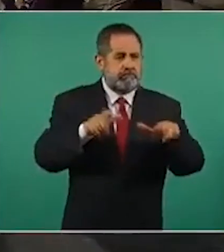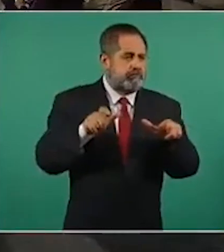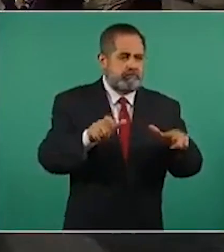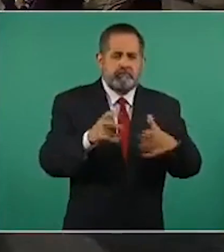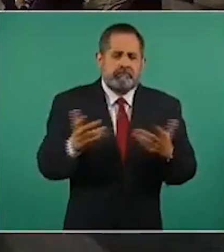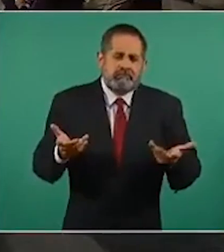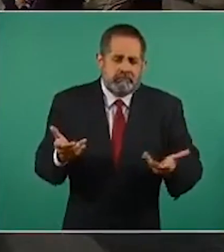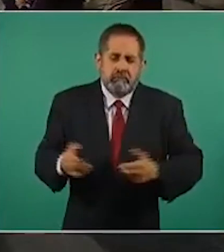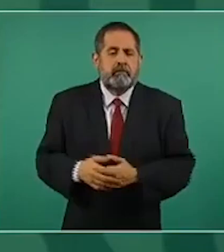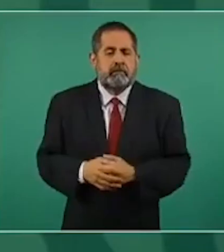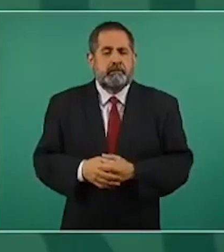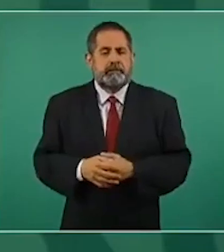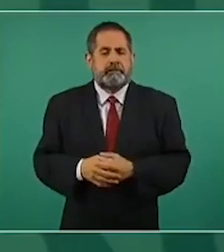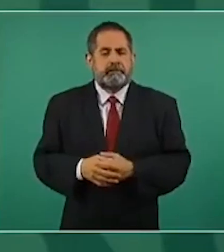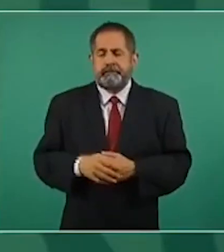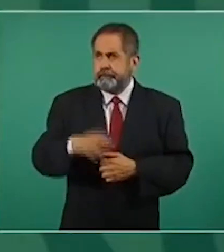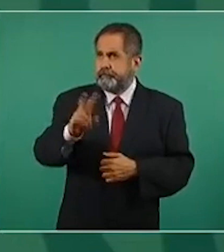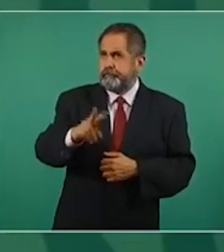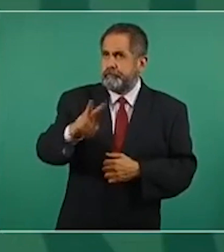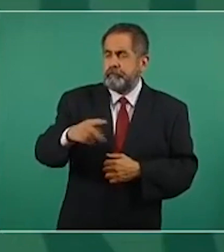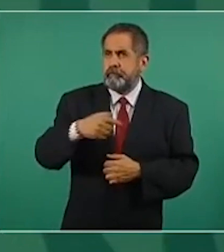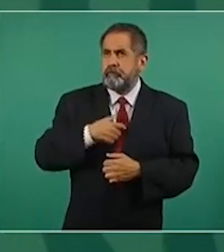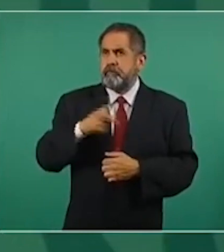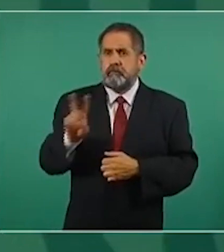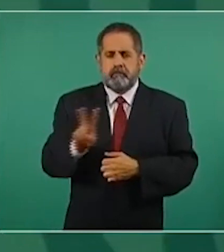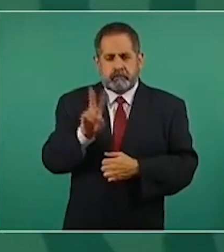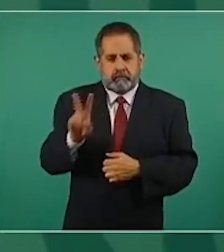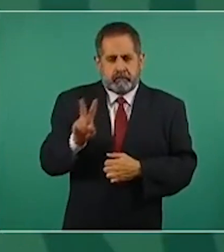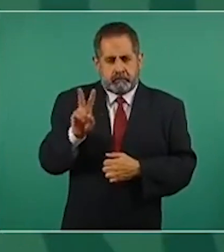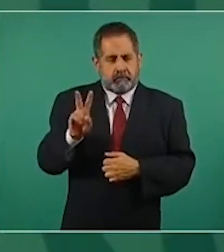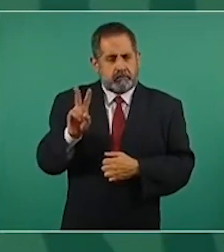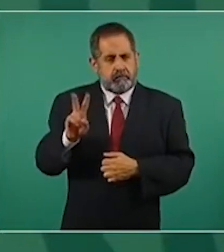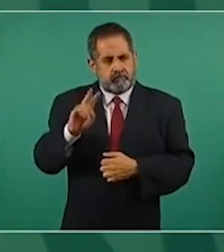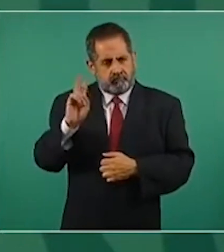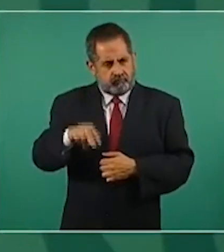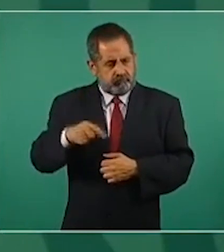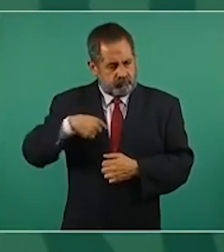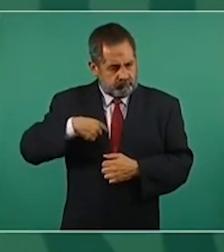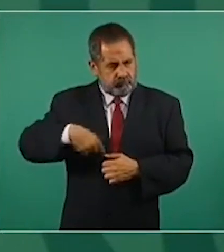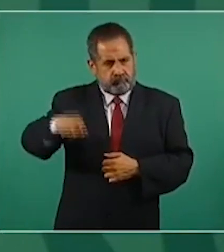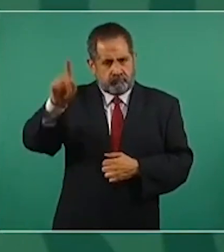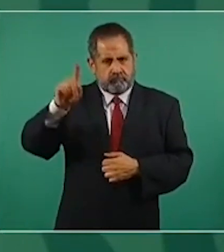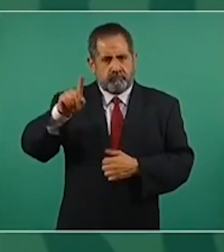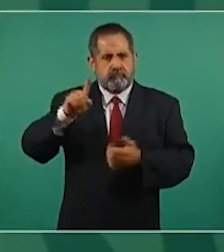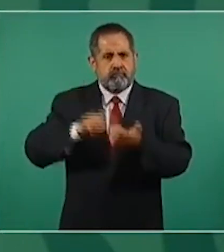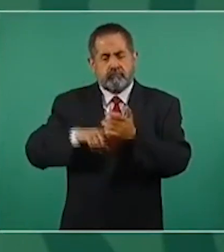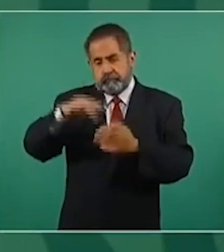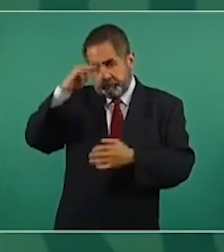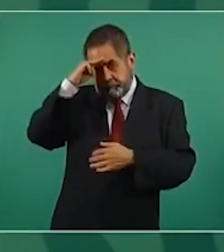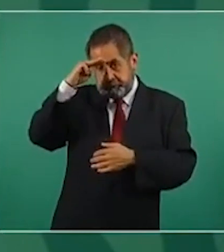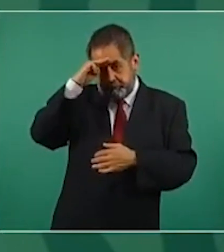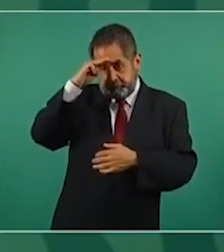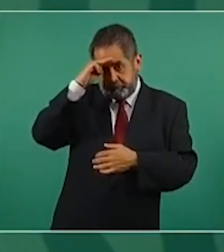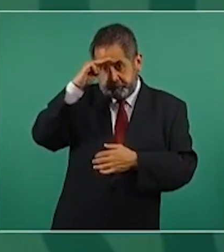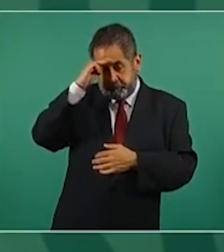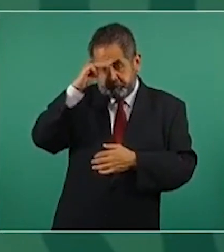Vamos en efecto el viernes, vamos a estar en Mexicali,